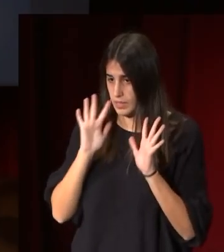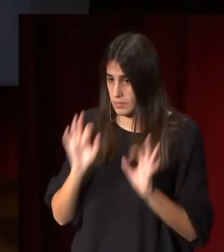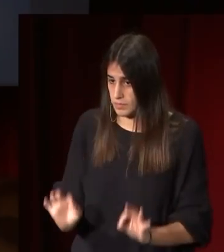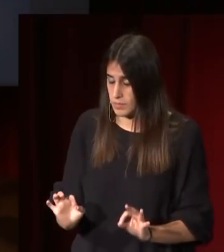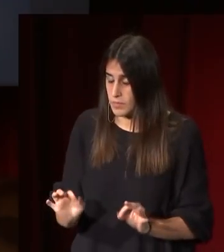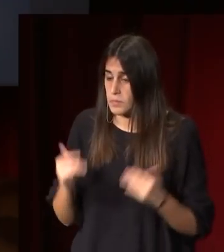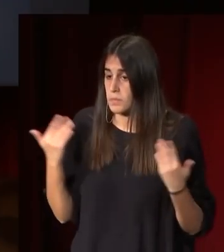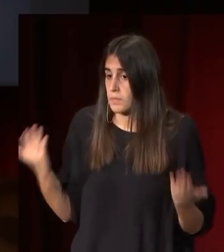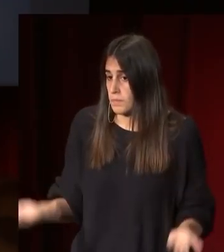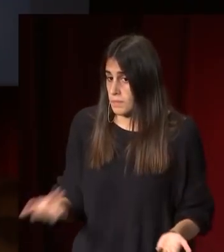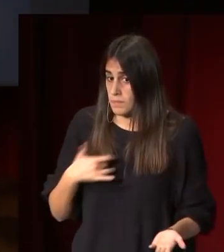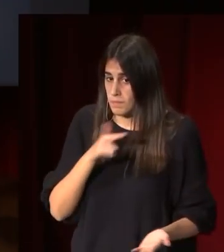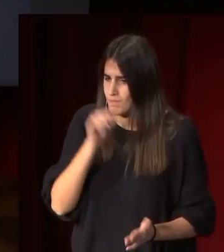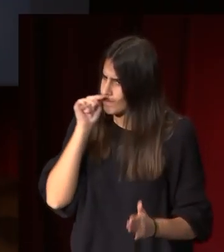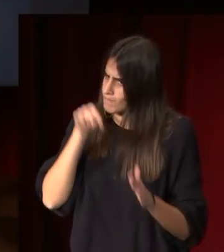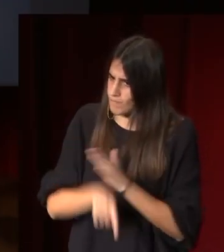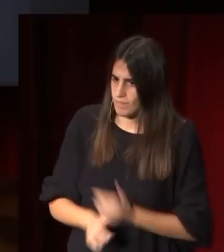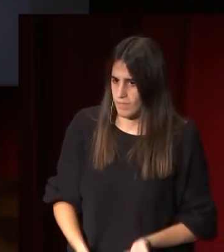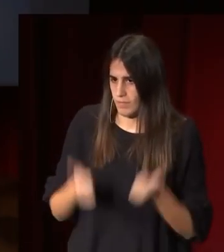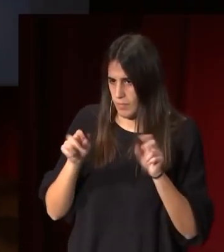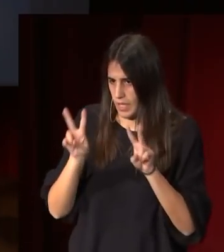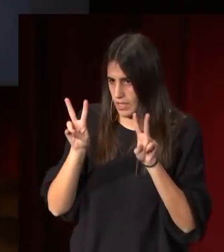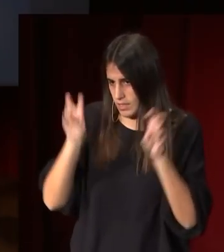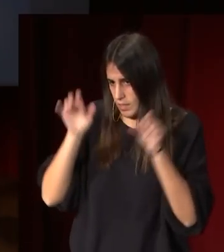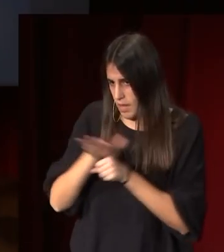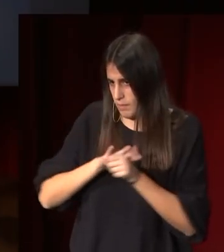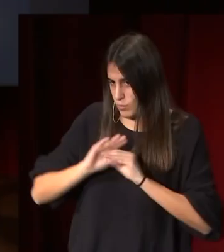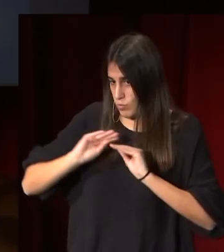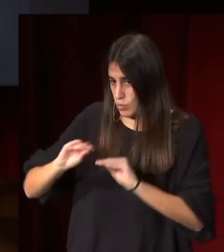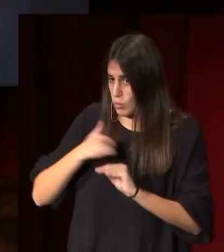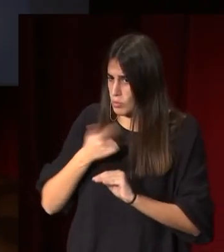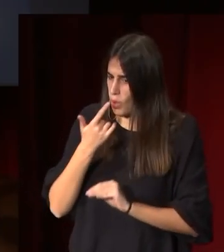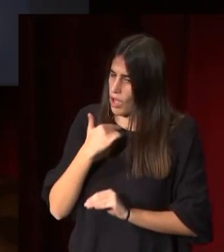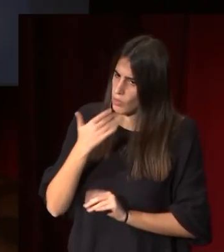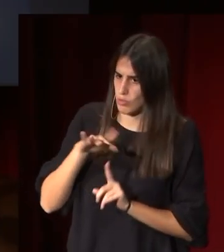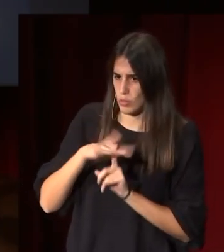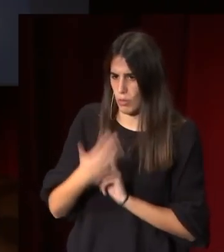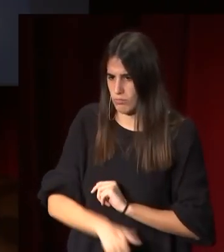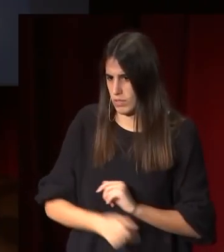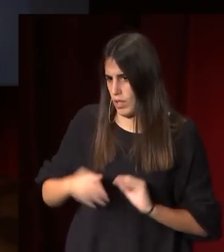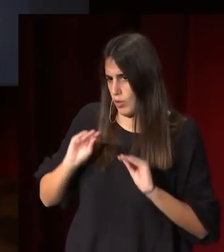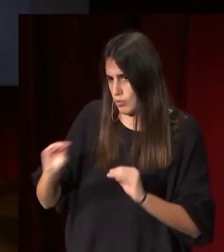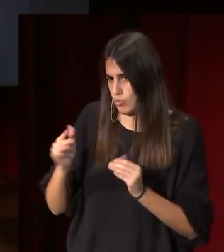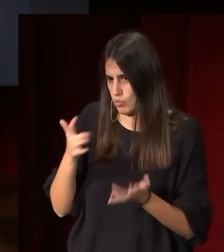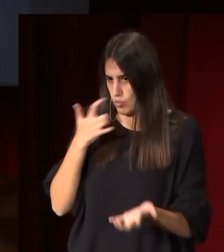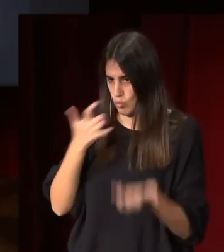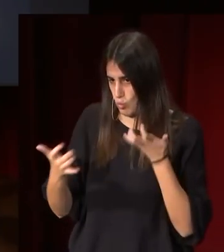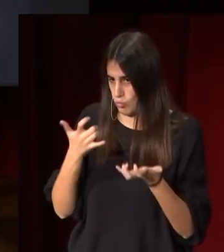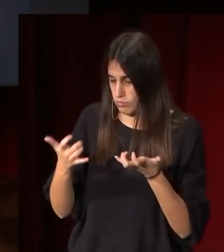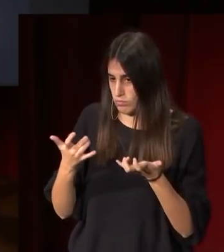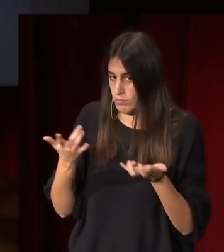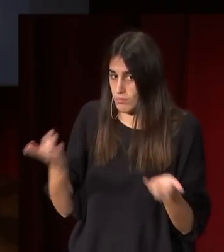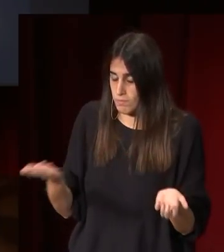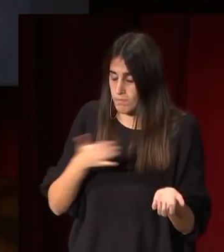manera que ella profundizará en este campo. Yo, como hoy voy a hacer un panorama de lo que es la obra de Álvarez Cubero, voy